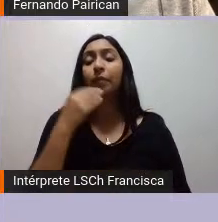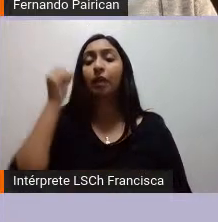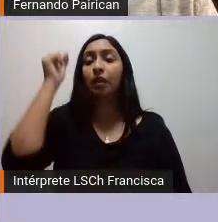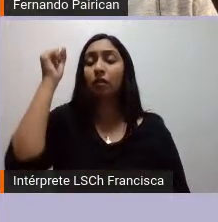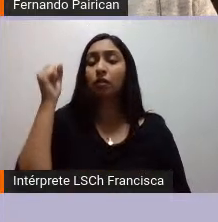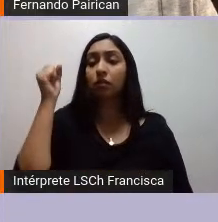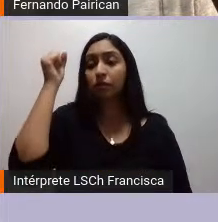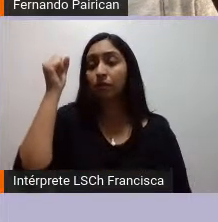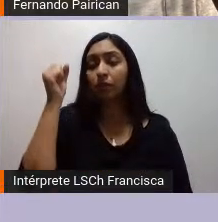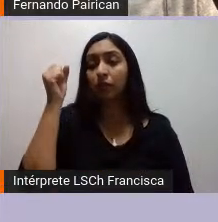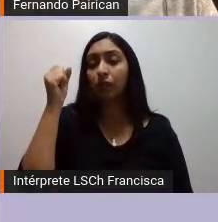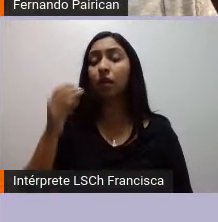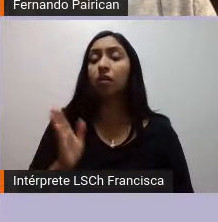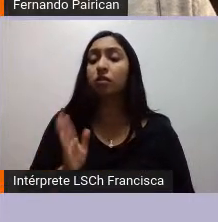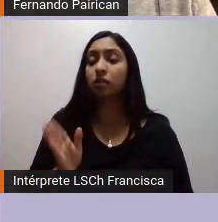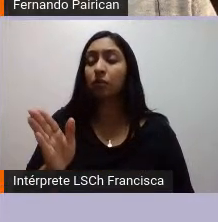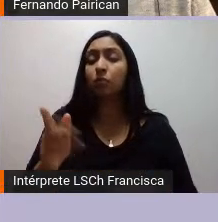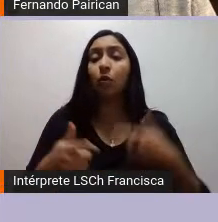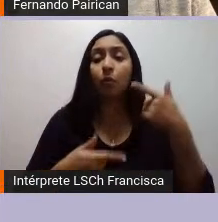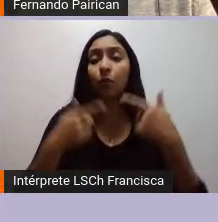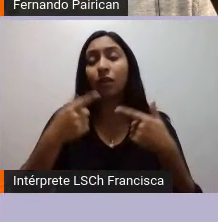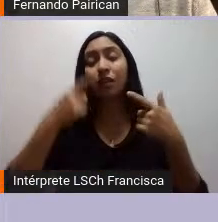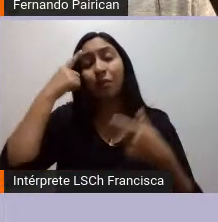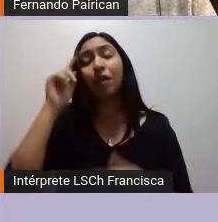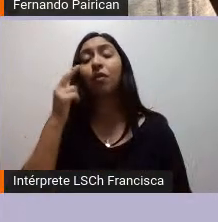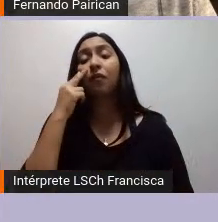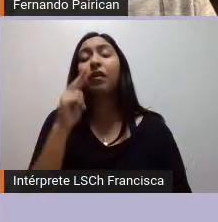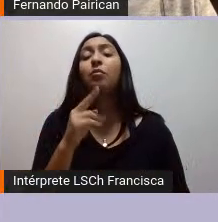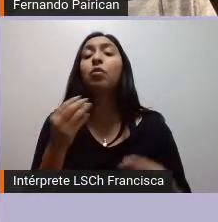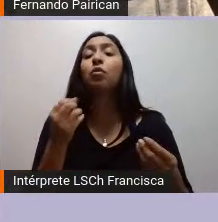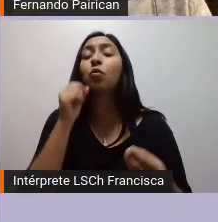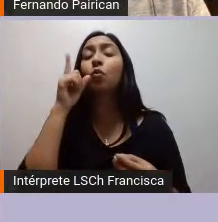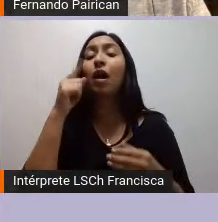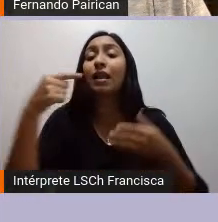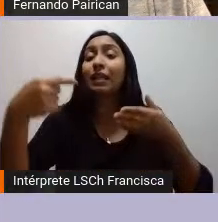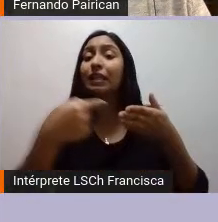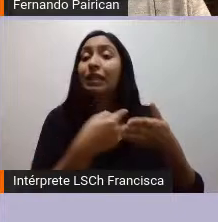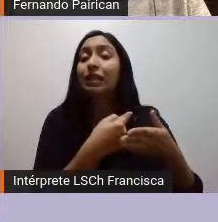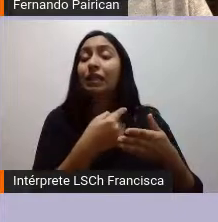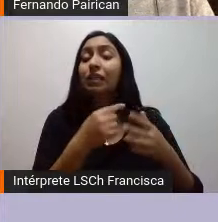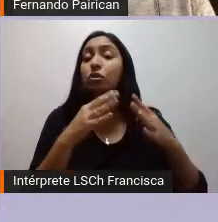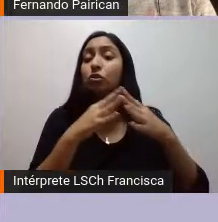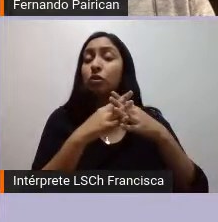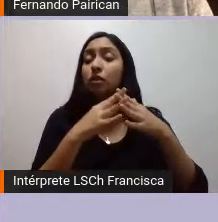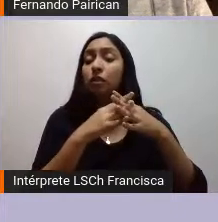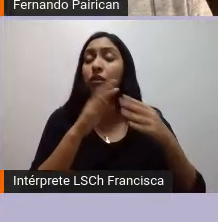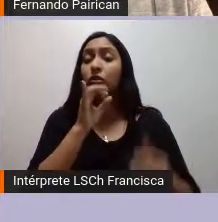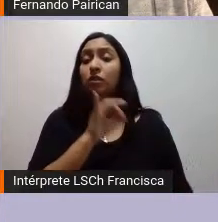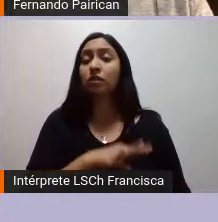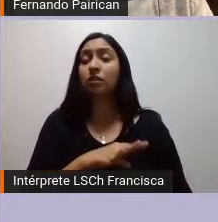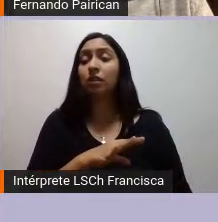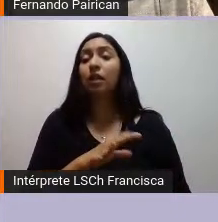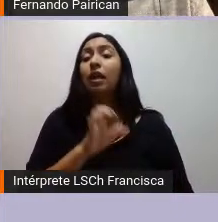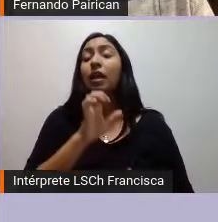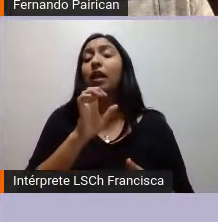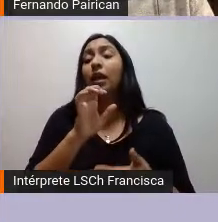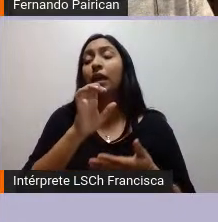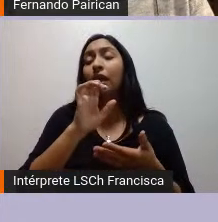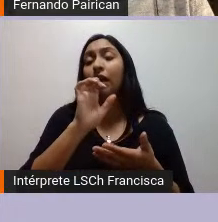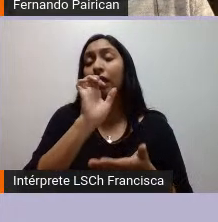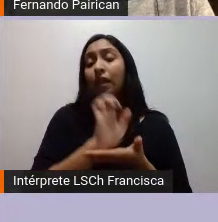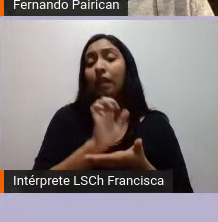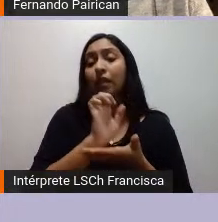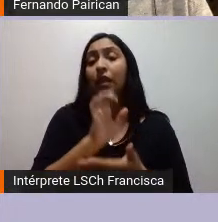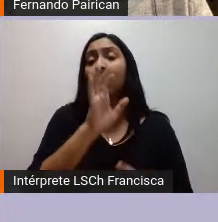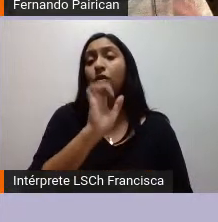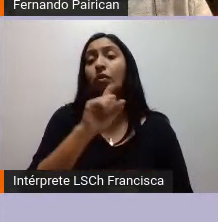de esta política pero vemos un paso mayor es el ingreso del ejército de Chile con un estado de excepción y hoy con el gobierno de frente amplio